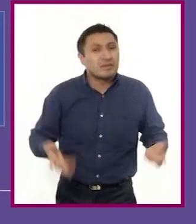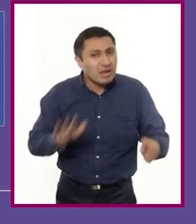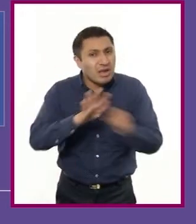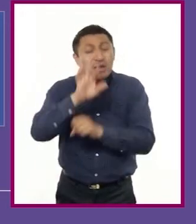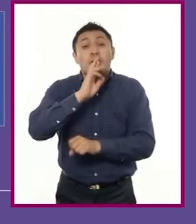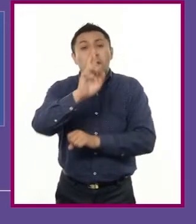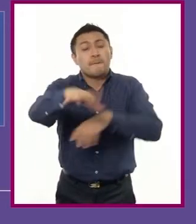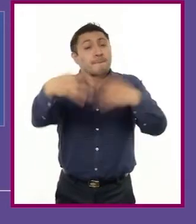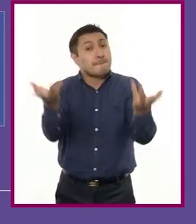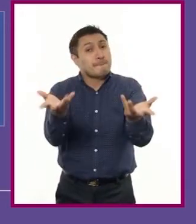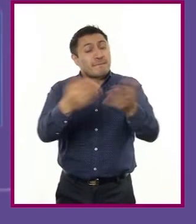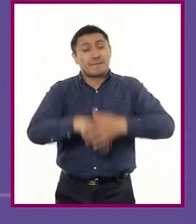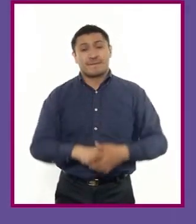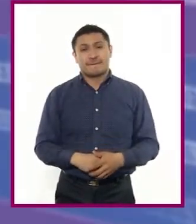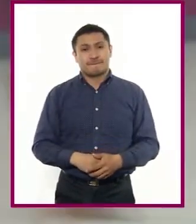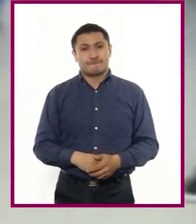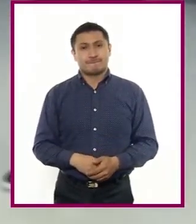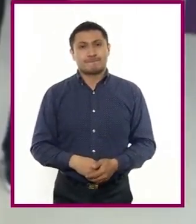respondieron?